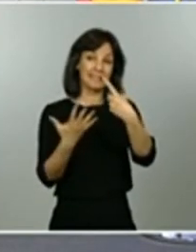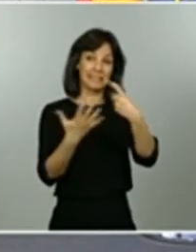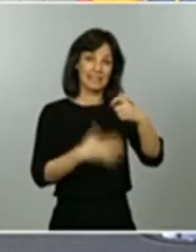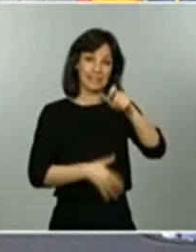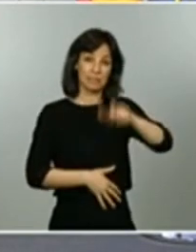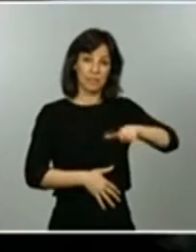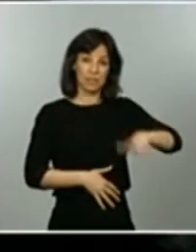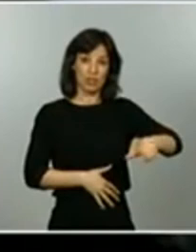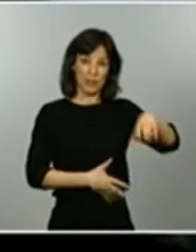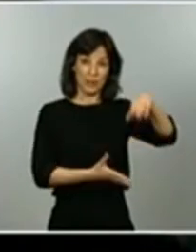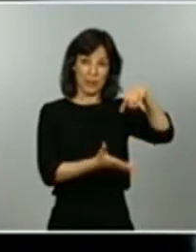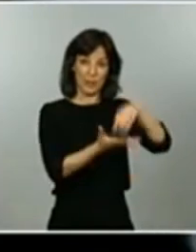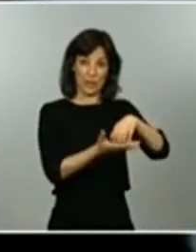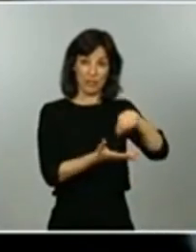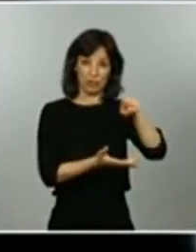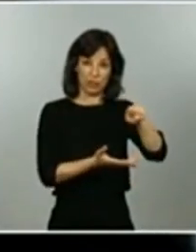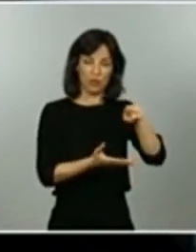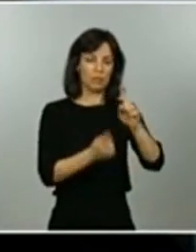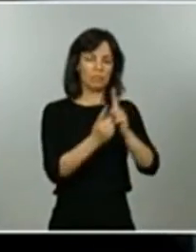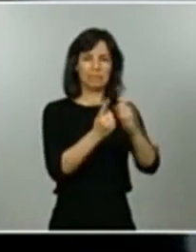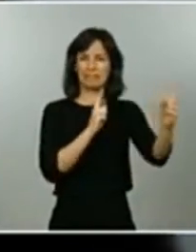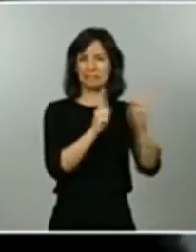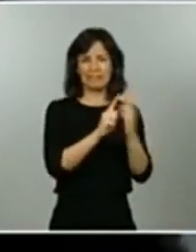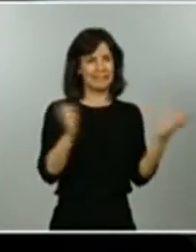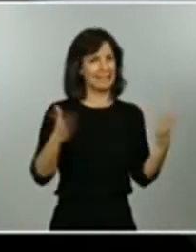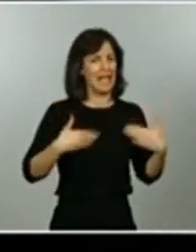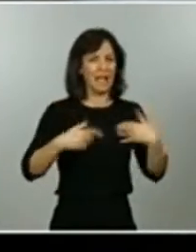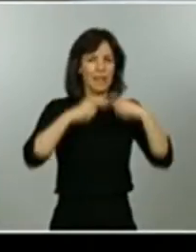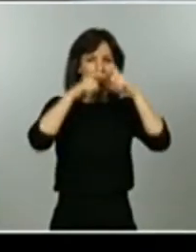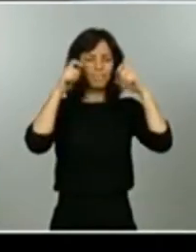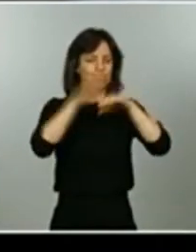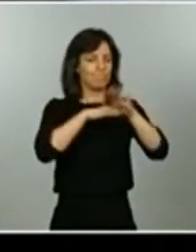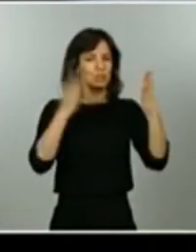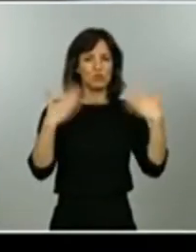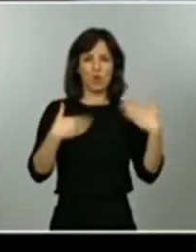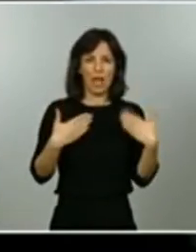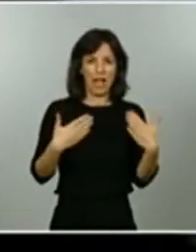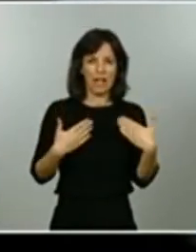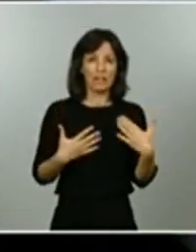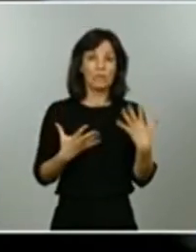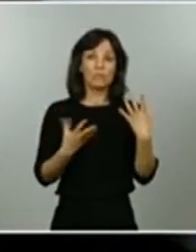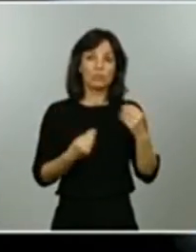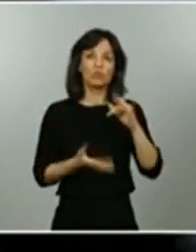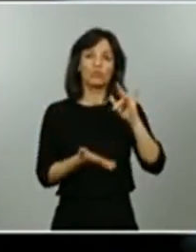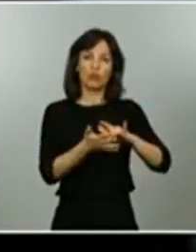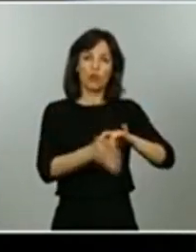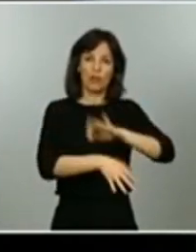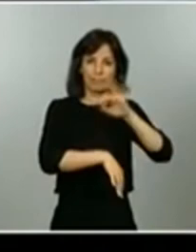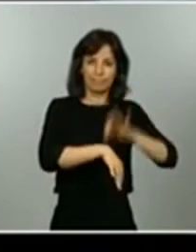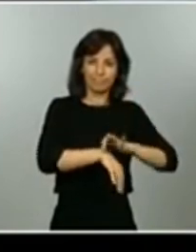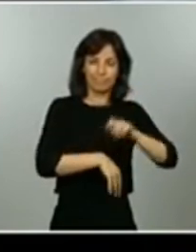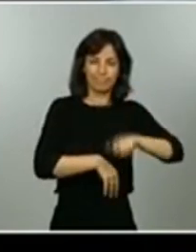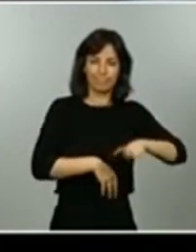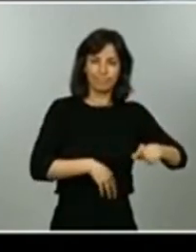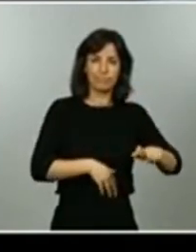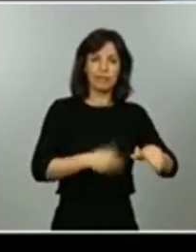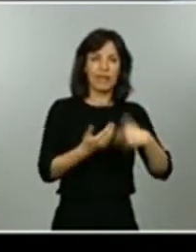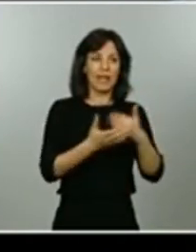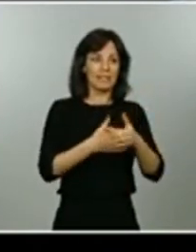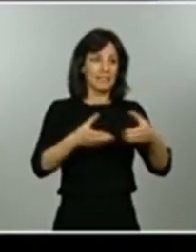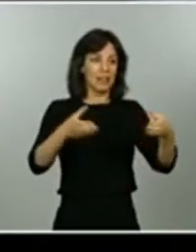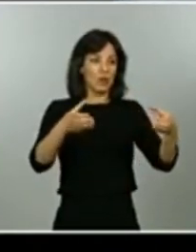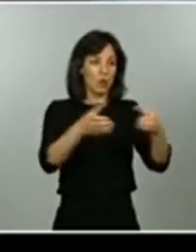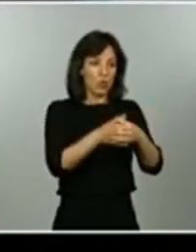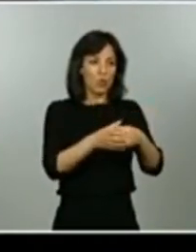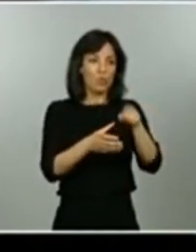sin medida de distanciamiento sin protección y muchas sufren patologías además de que hay un grupo de ellos que está en